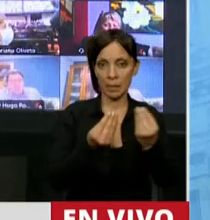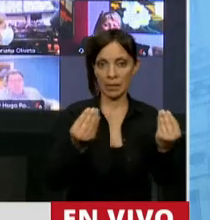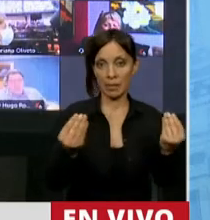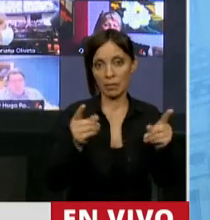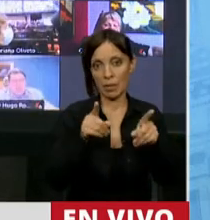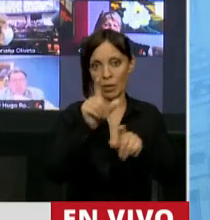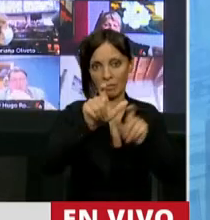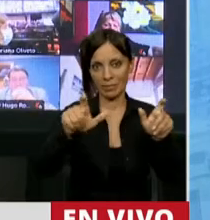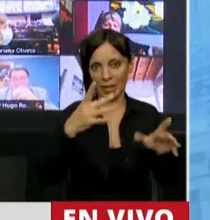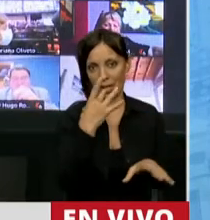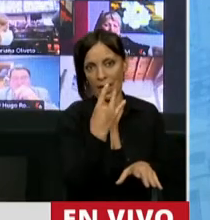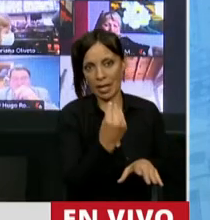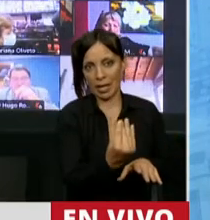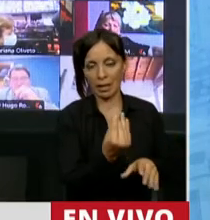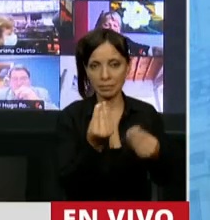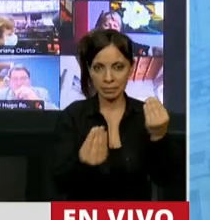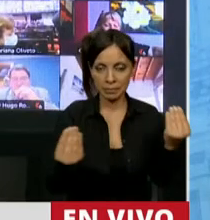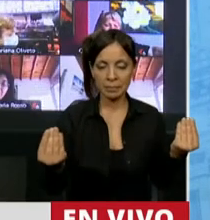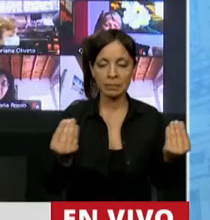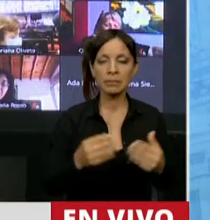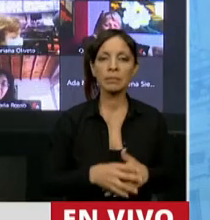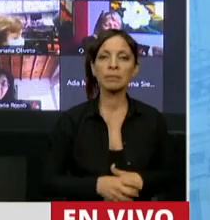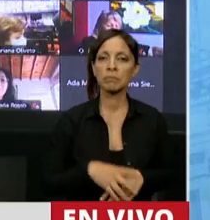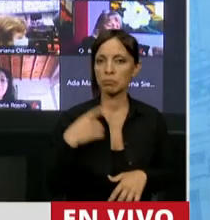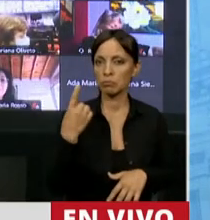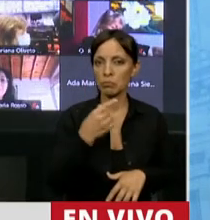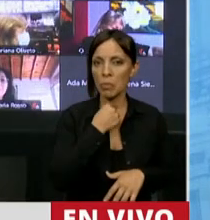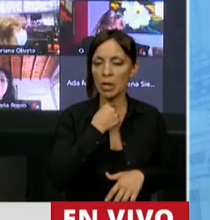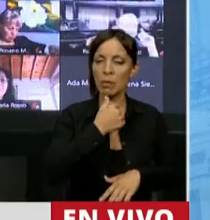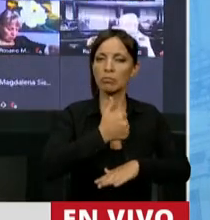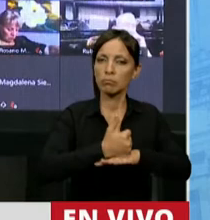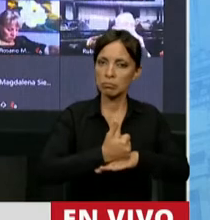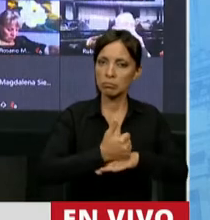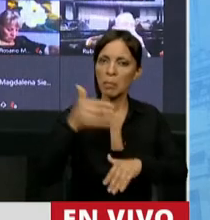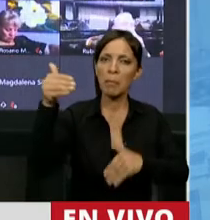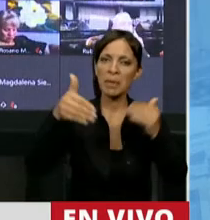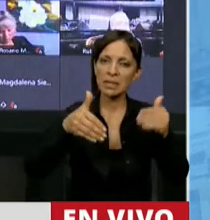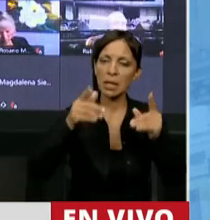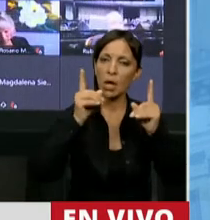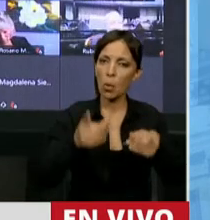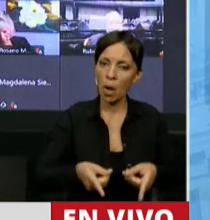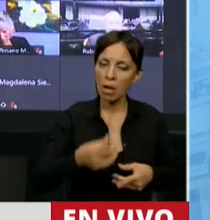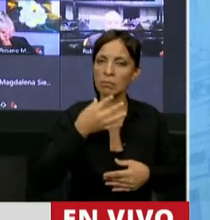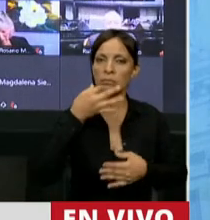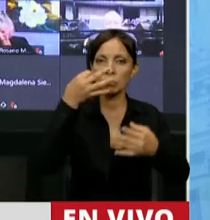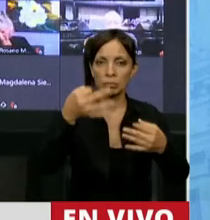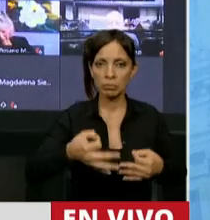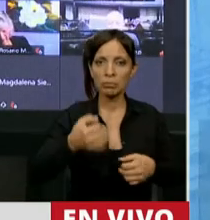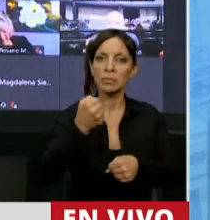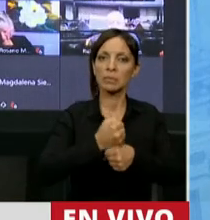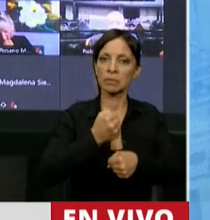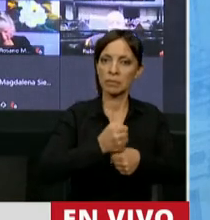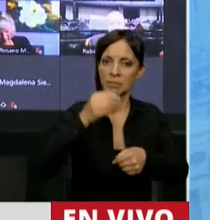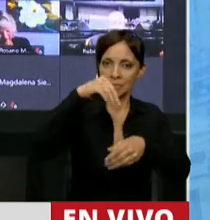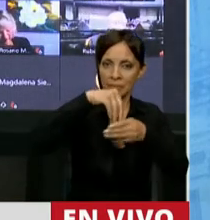pueblo nos otorgó, tratamos de estar de manera presencial haciendo nuestro trabajo en